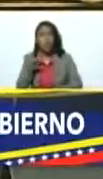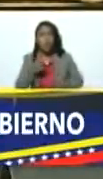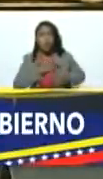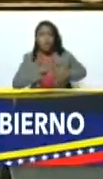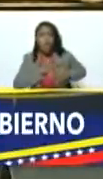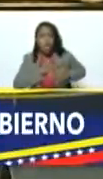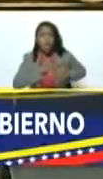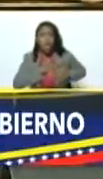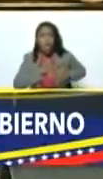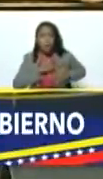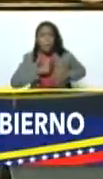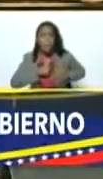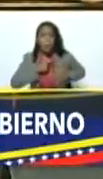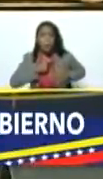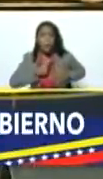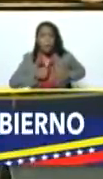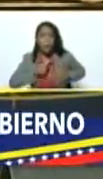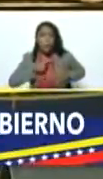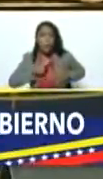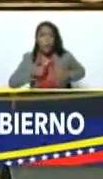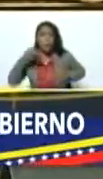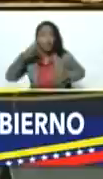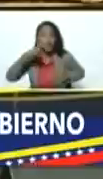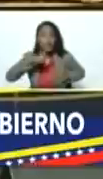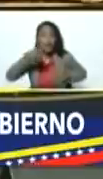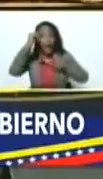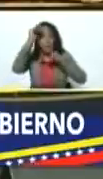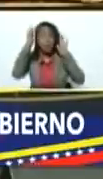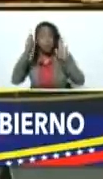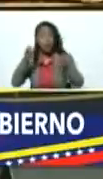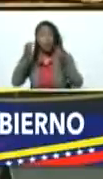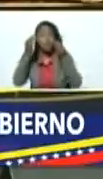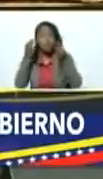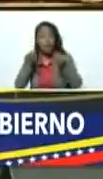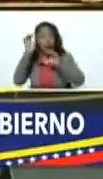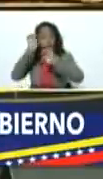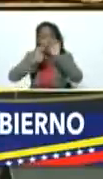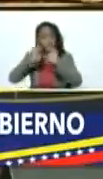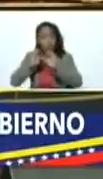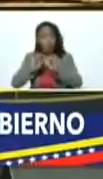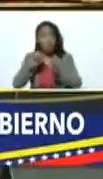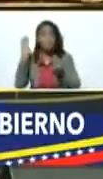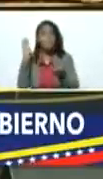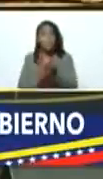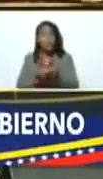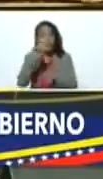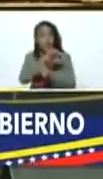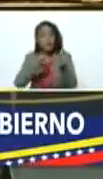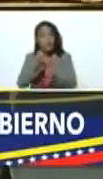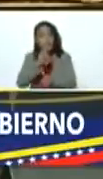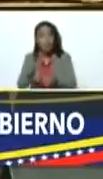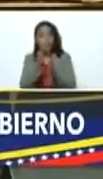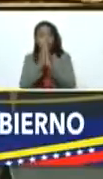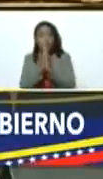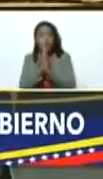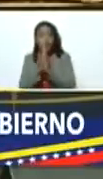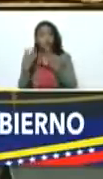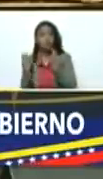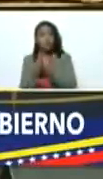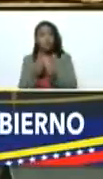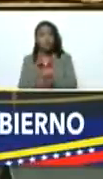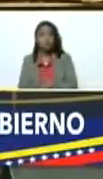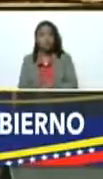y pericarditis necesitan ser bien diagnosticados montate en esto vicepresidenta por favor compañera